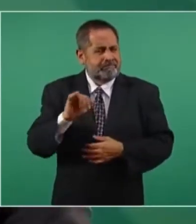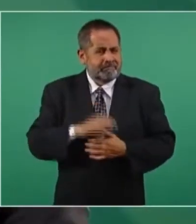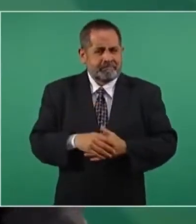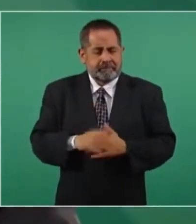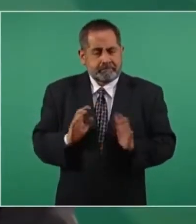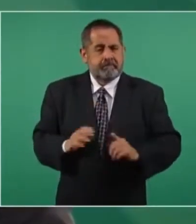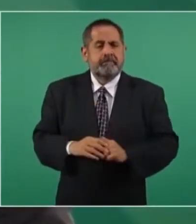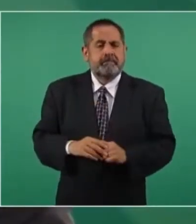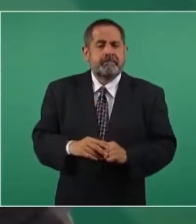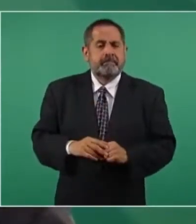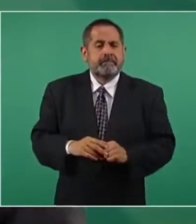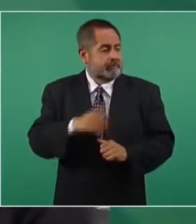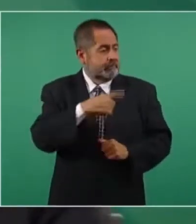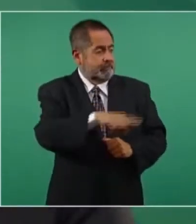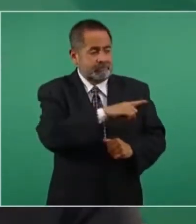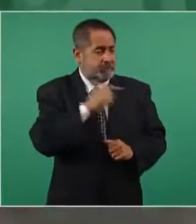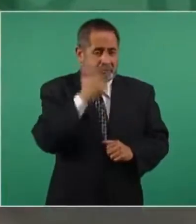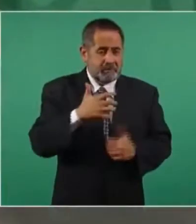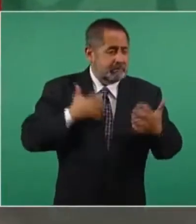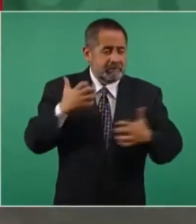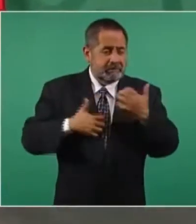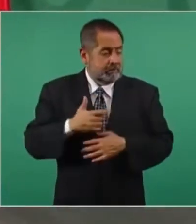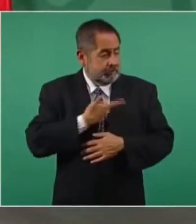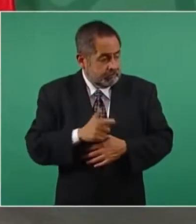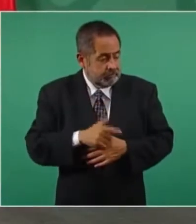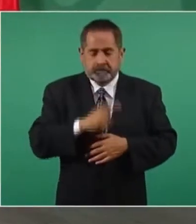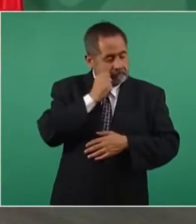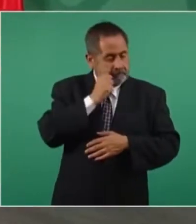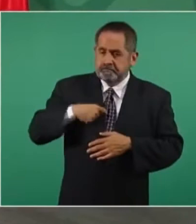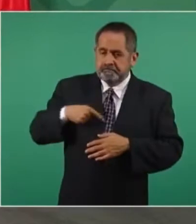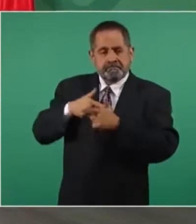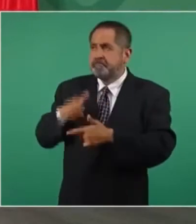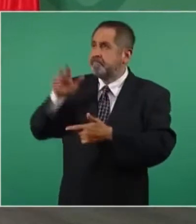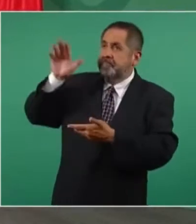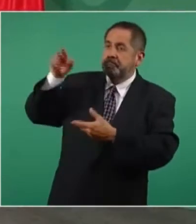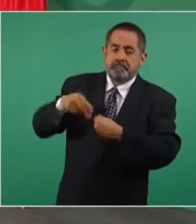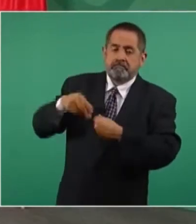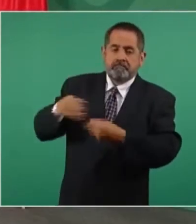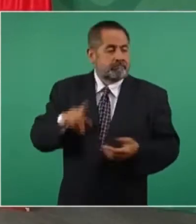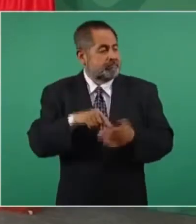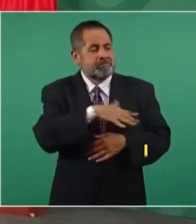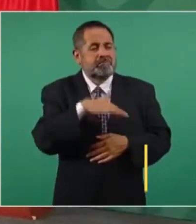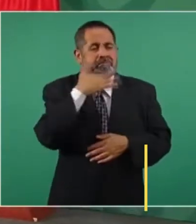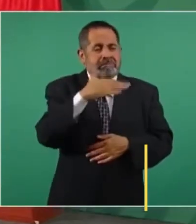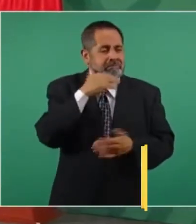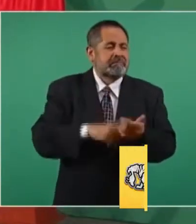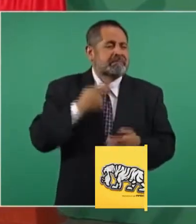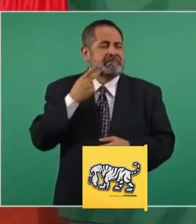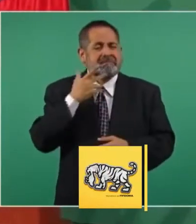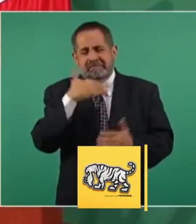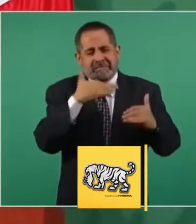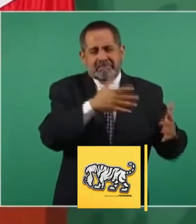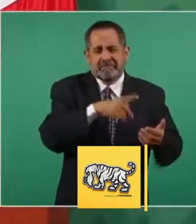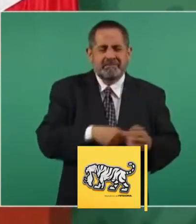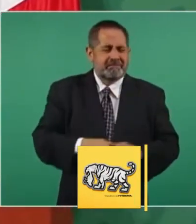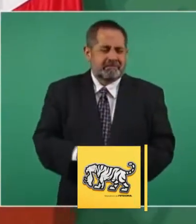Aunque no les guste a los empresarios corruptos, políticos corruptos,